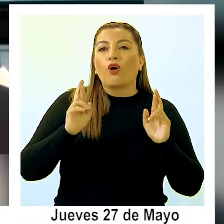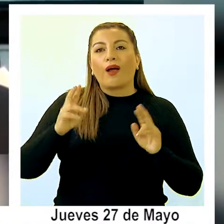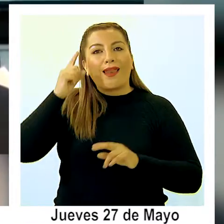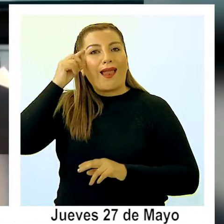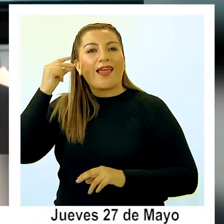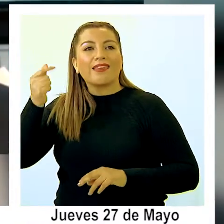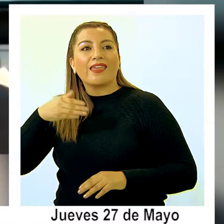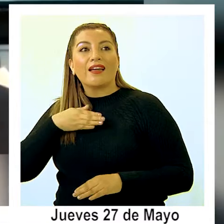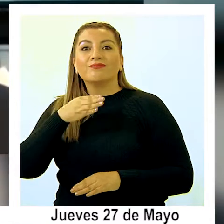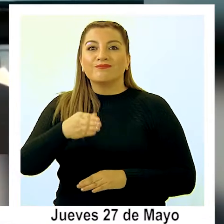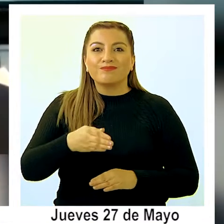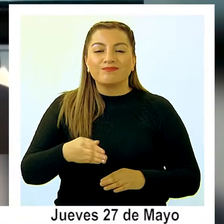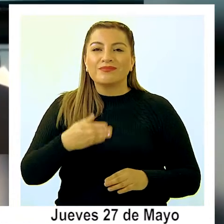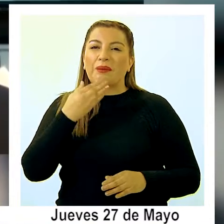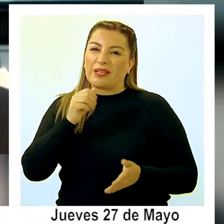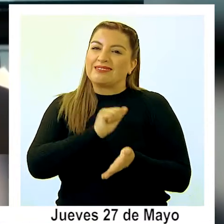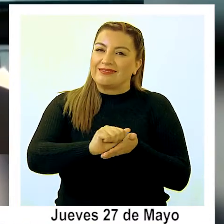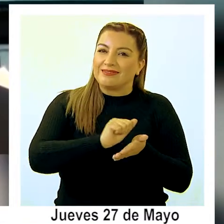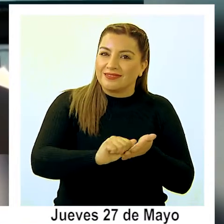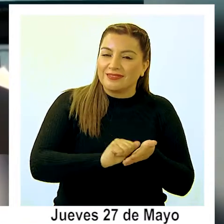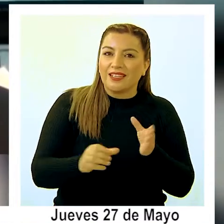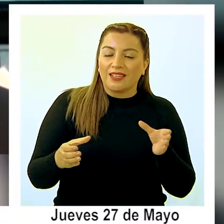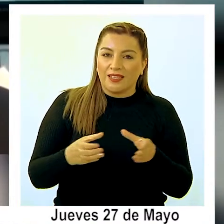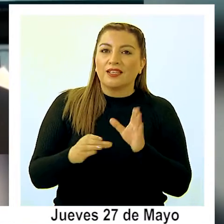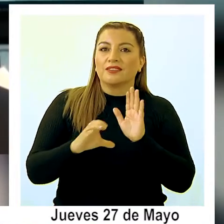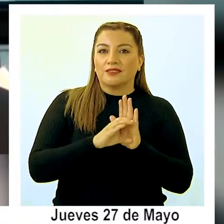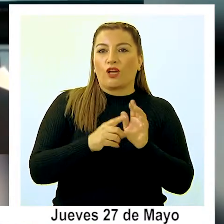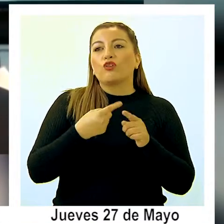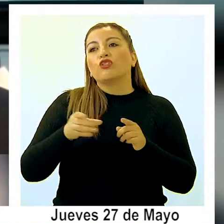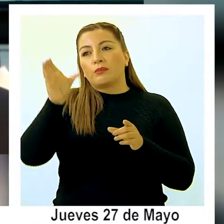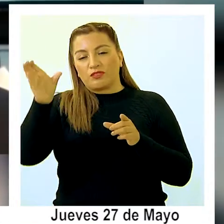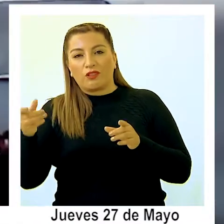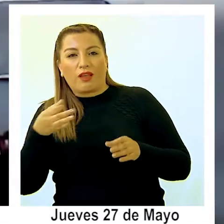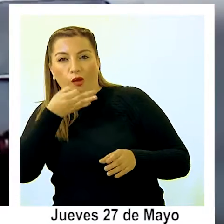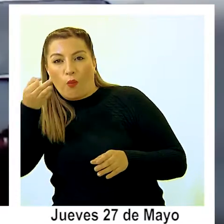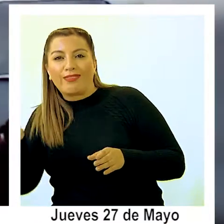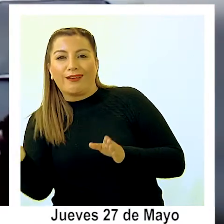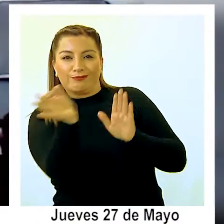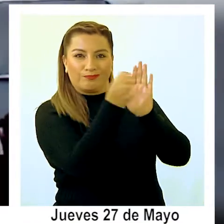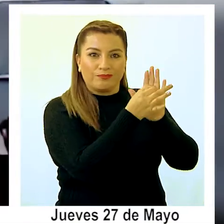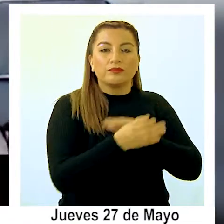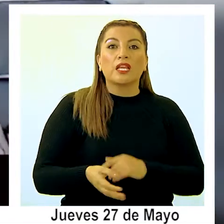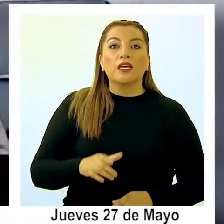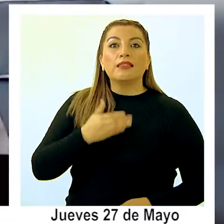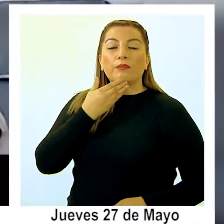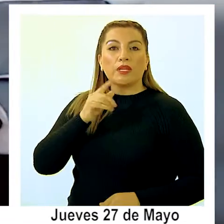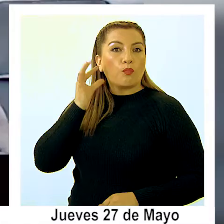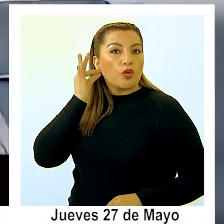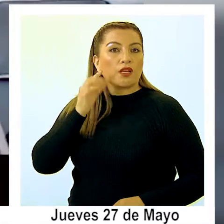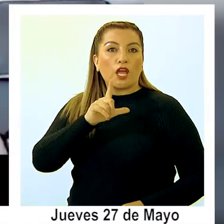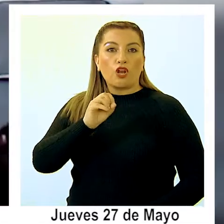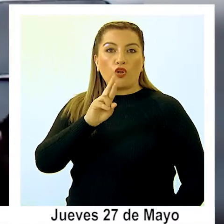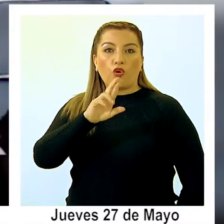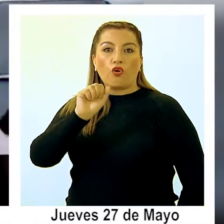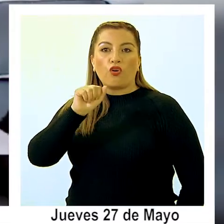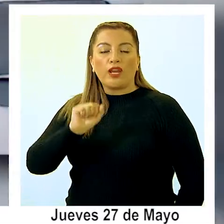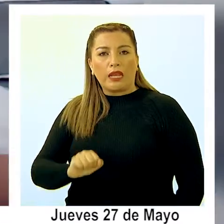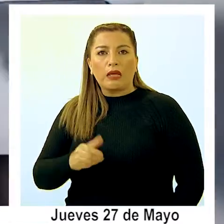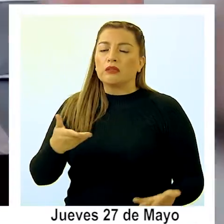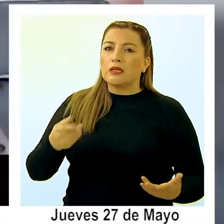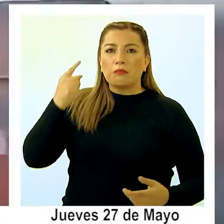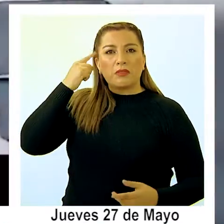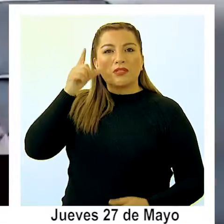espero que las ideas lleguen como indirectamente, de algún otro modo. Para Lorena González, el cálculo de su